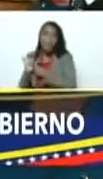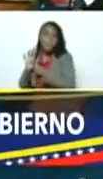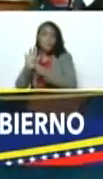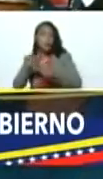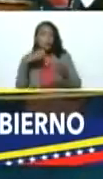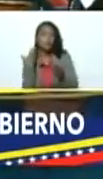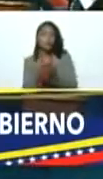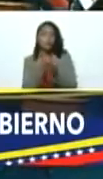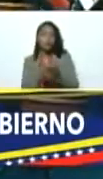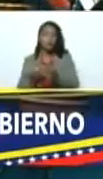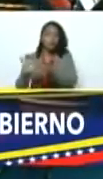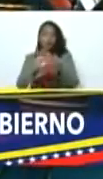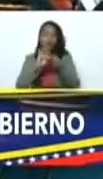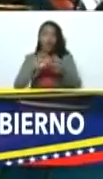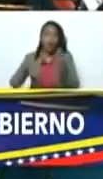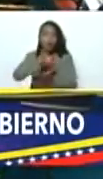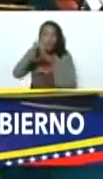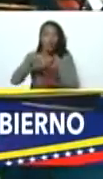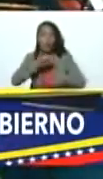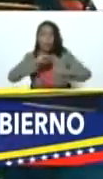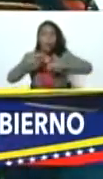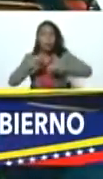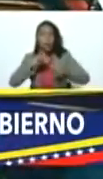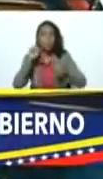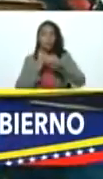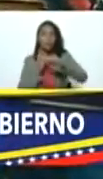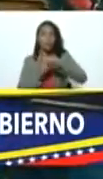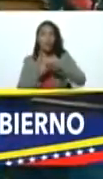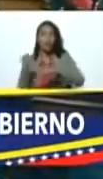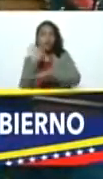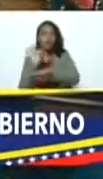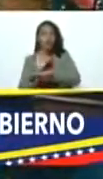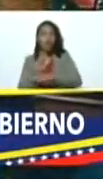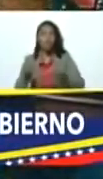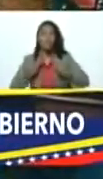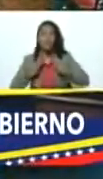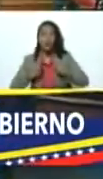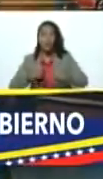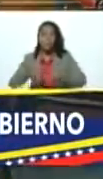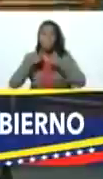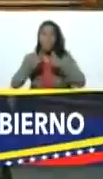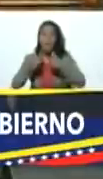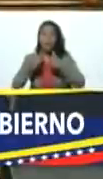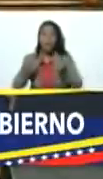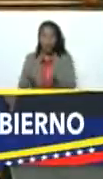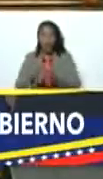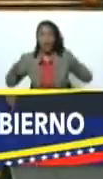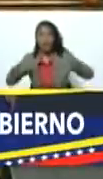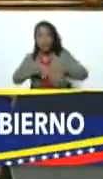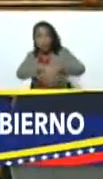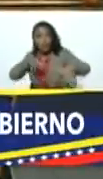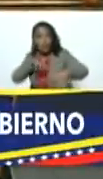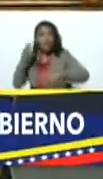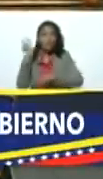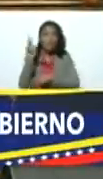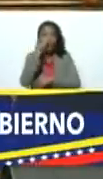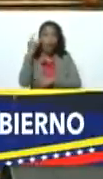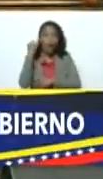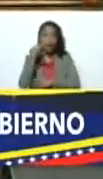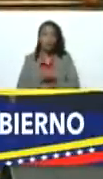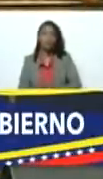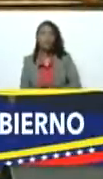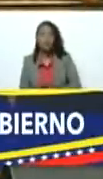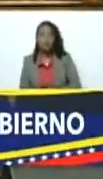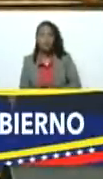unión nacional para la acción positiva en función del vivir viviendo de la inmensa mayoría de los venezolanos y las